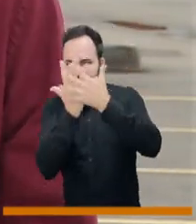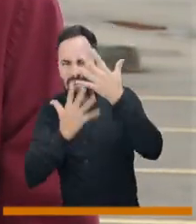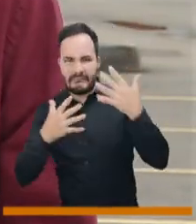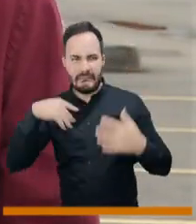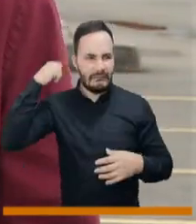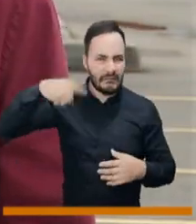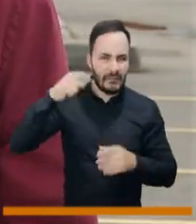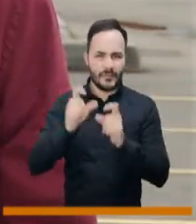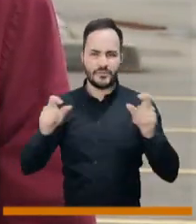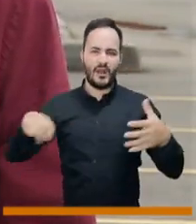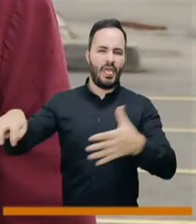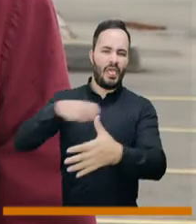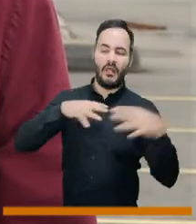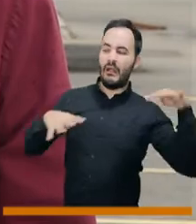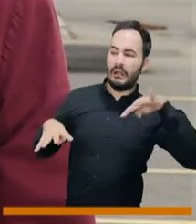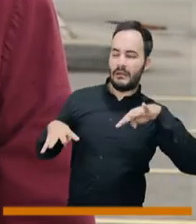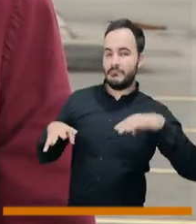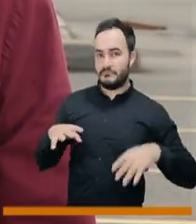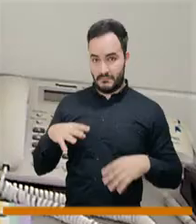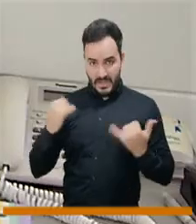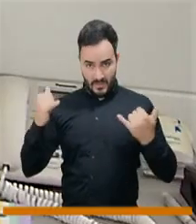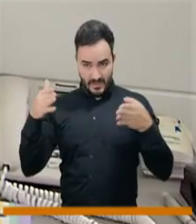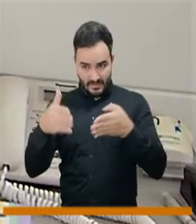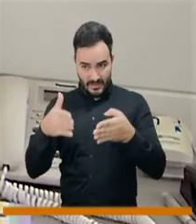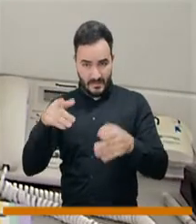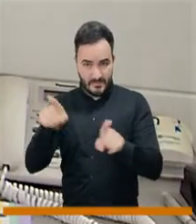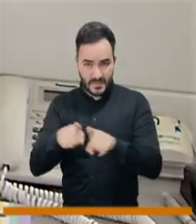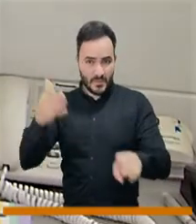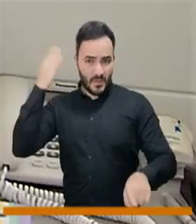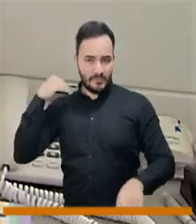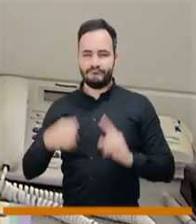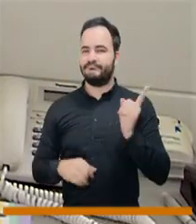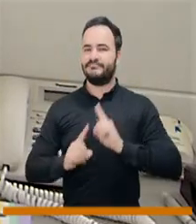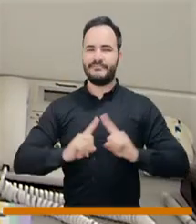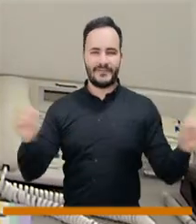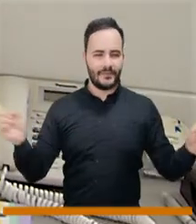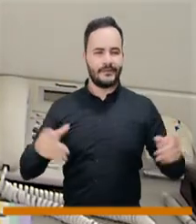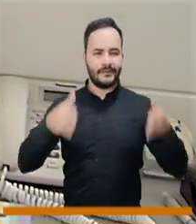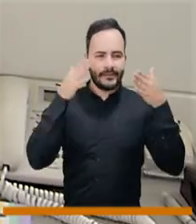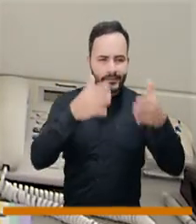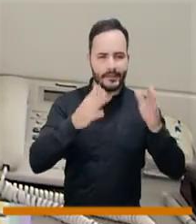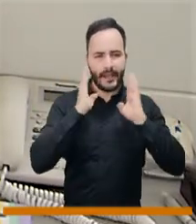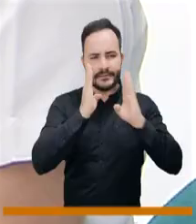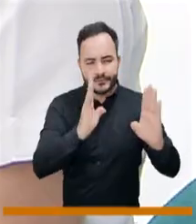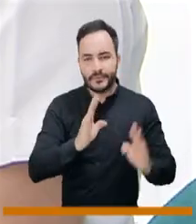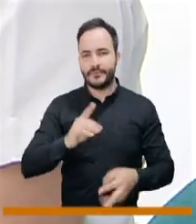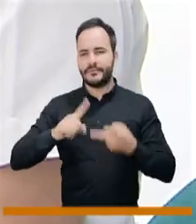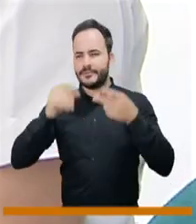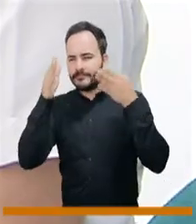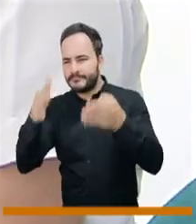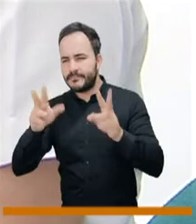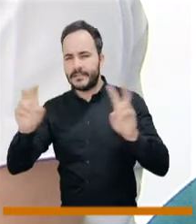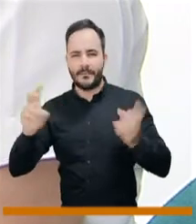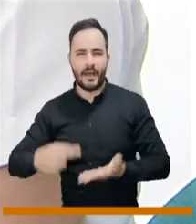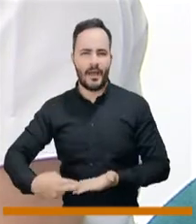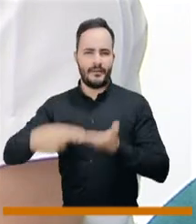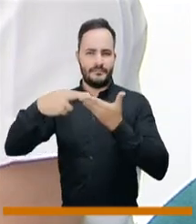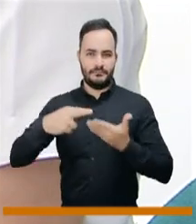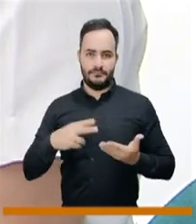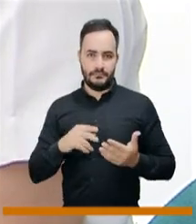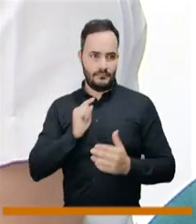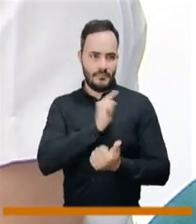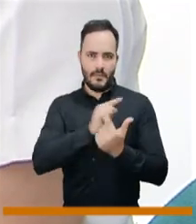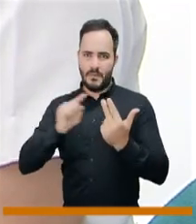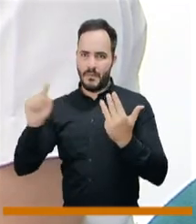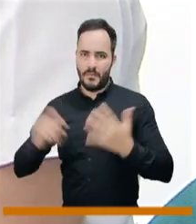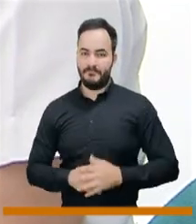hospital con un montón de enfoques, de prevención, de atención, de rehabilitación, que inclusive es bien importante